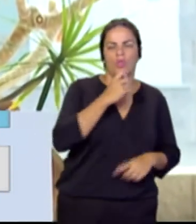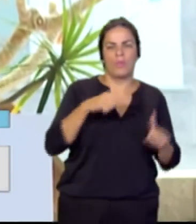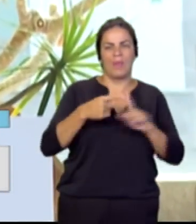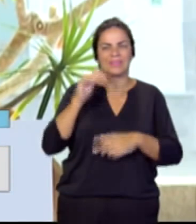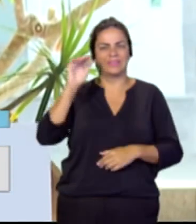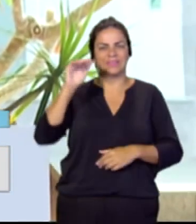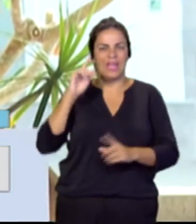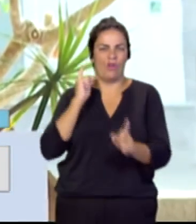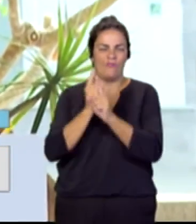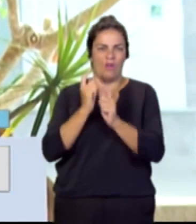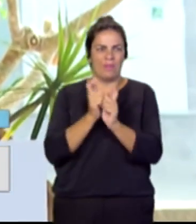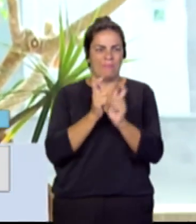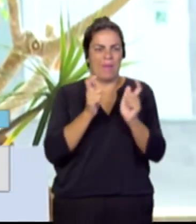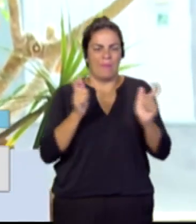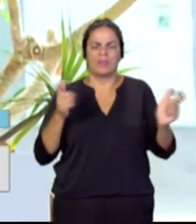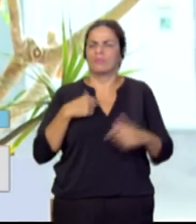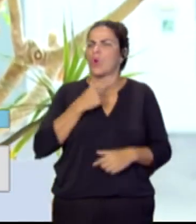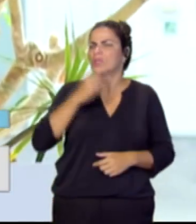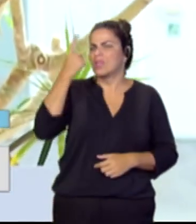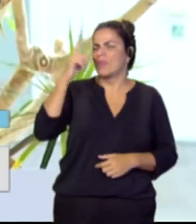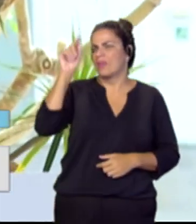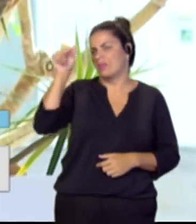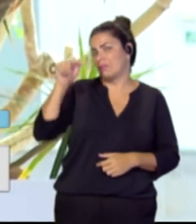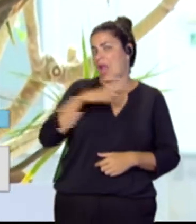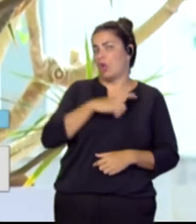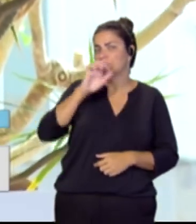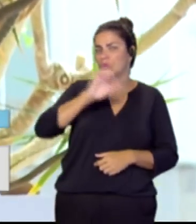Me gustaría saber qué piensa la comisión de esta cuestión.